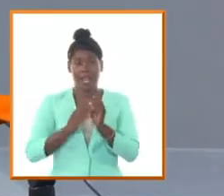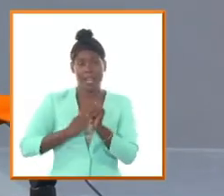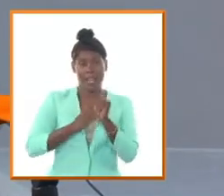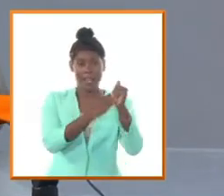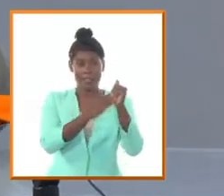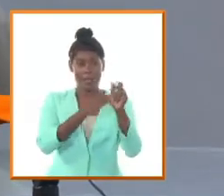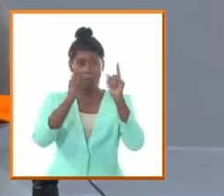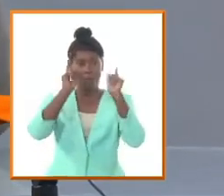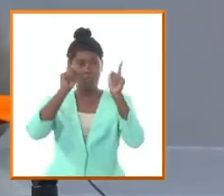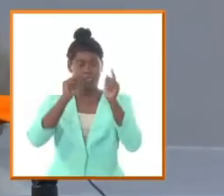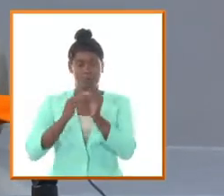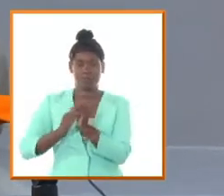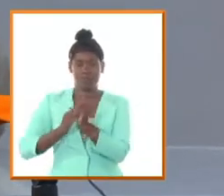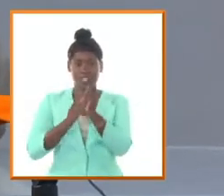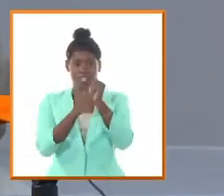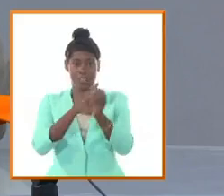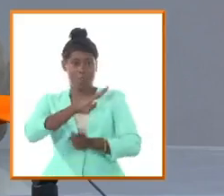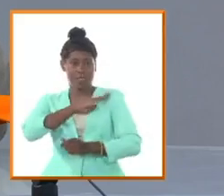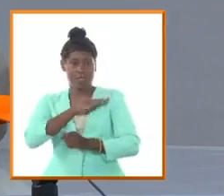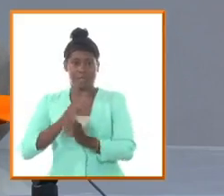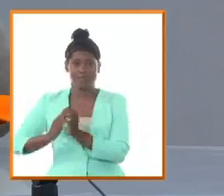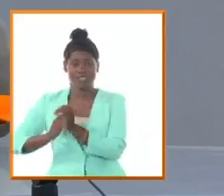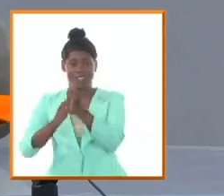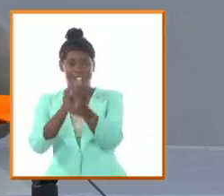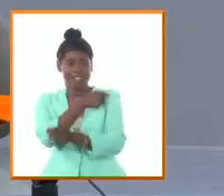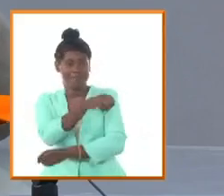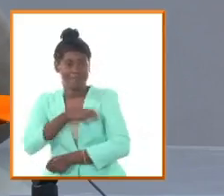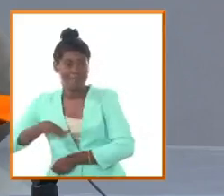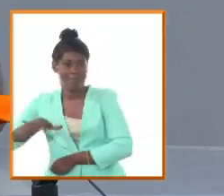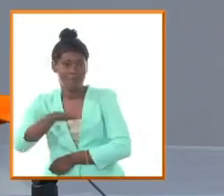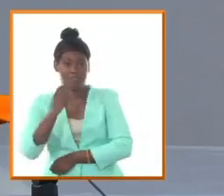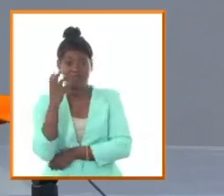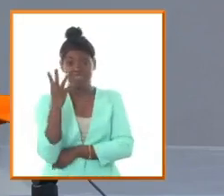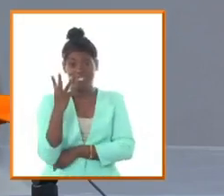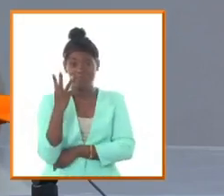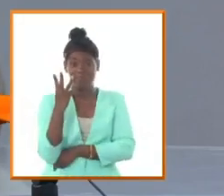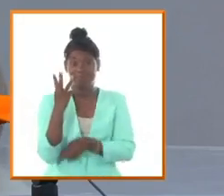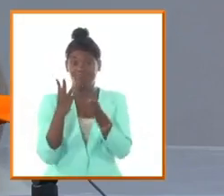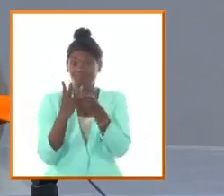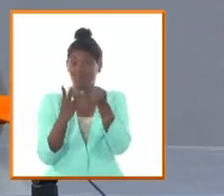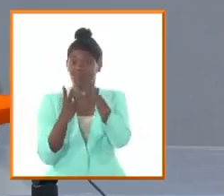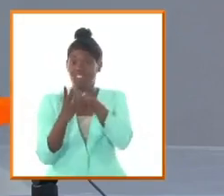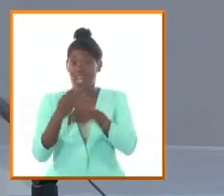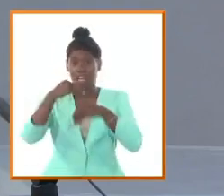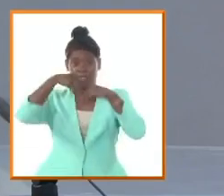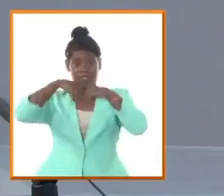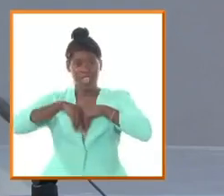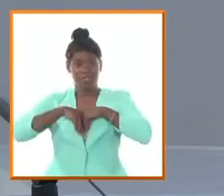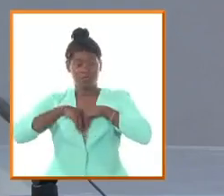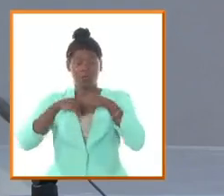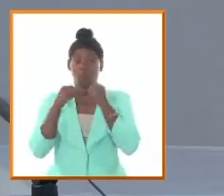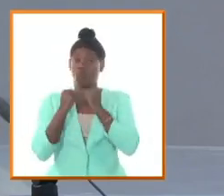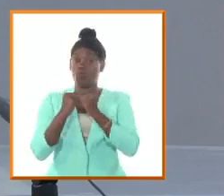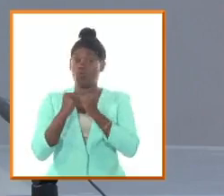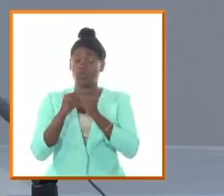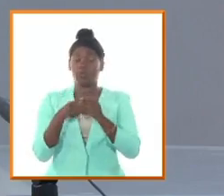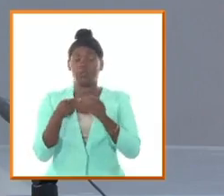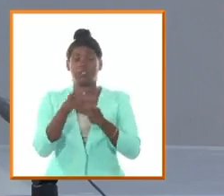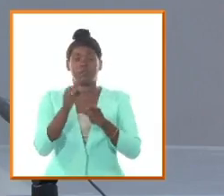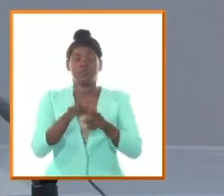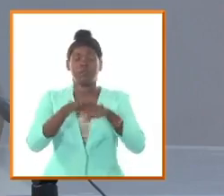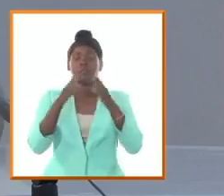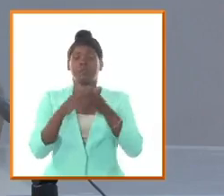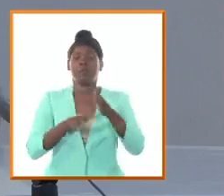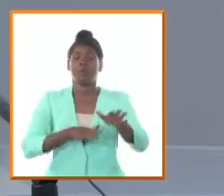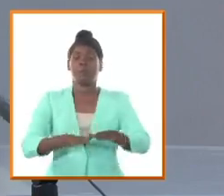convirtió a la caballería camagüeyana en un cuerpo de guerra extraordinariamente capaz que le